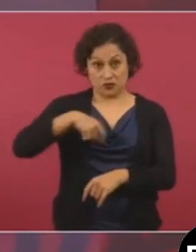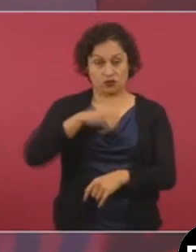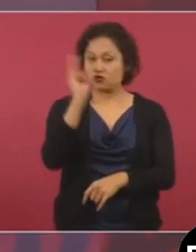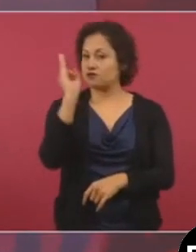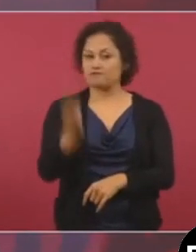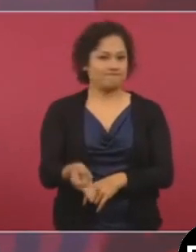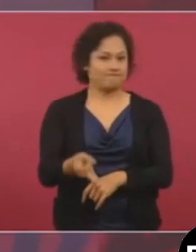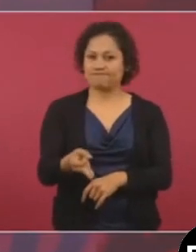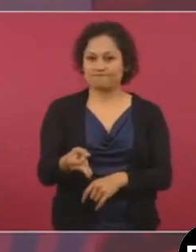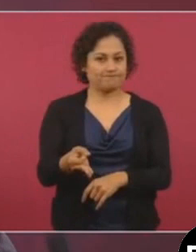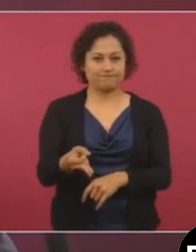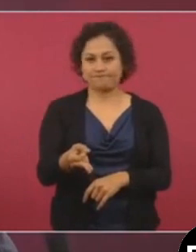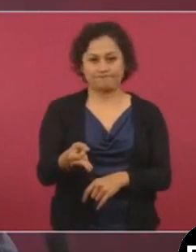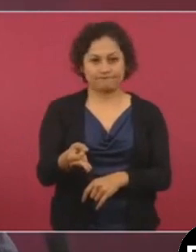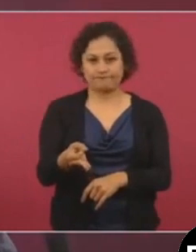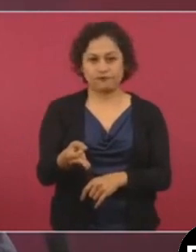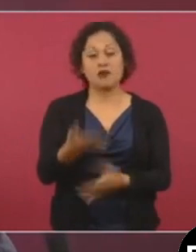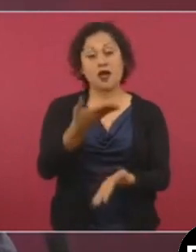sino lo estamos denunciando.